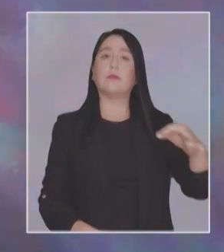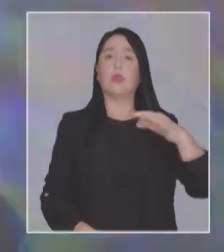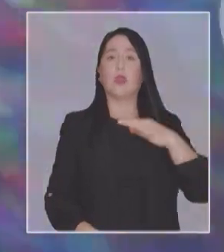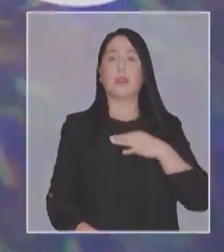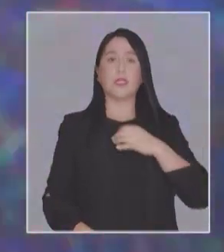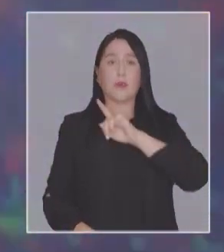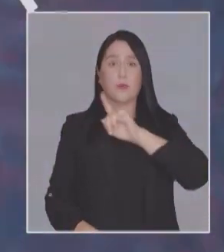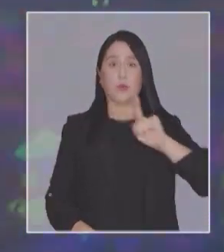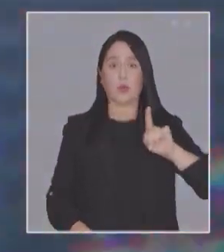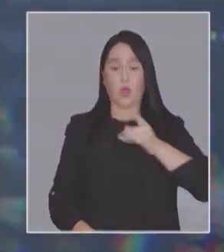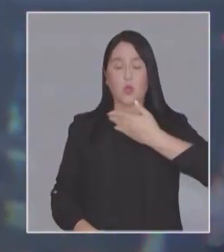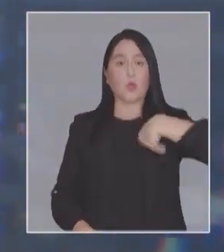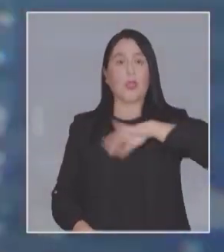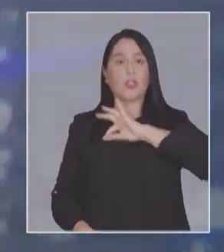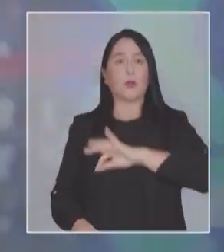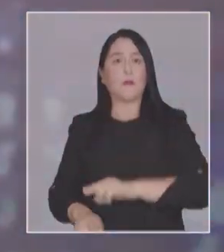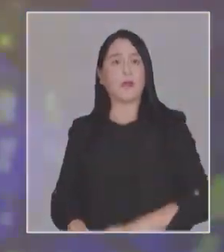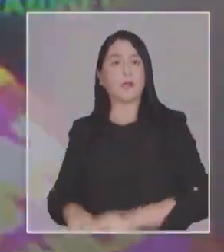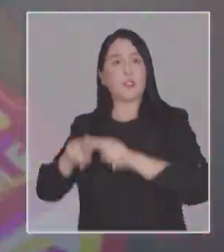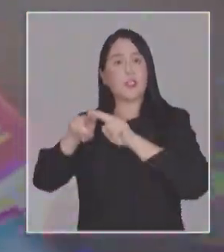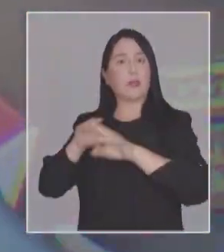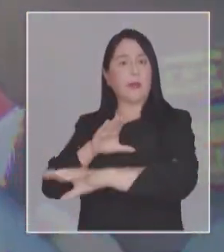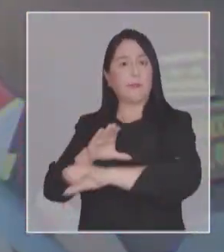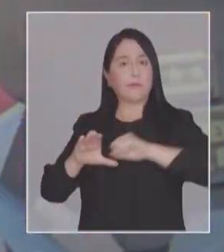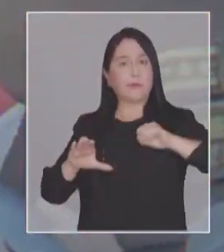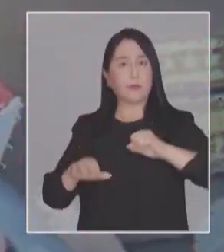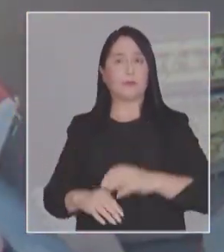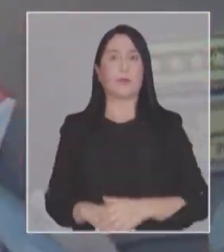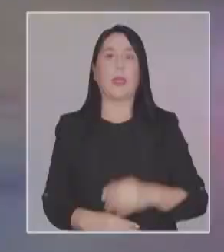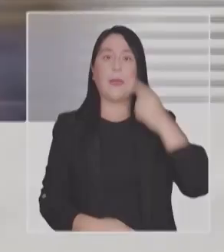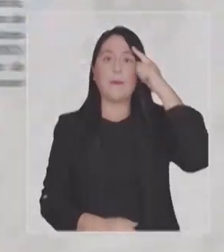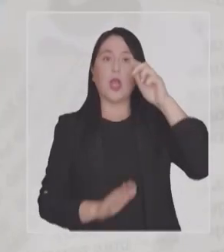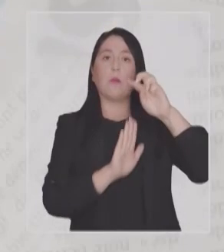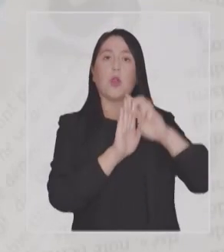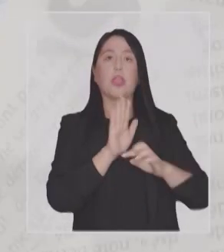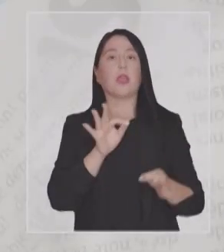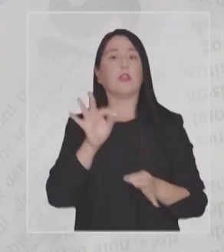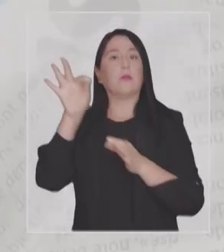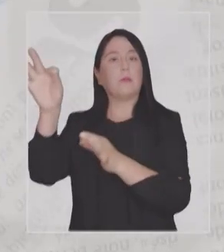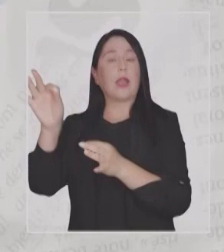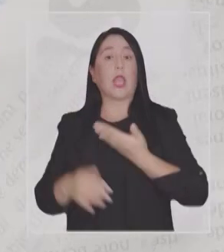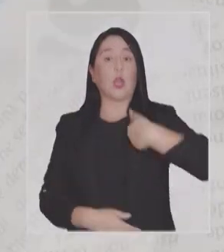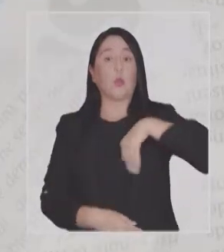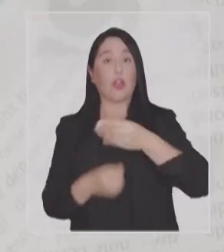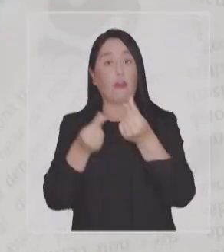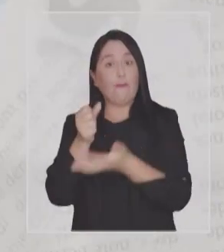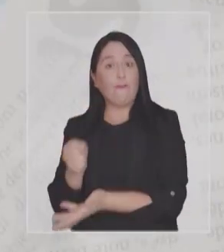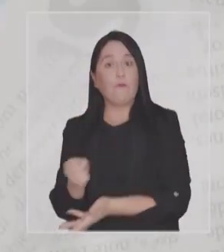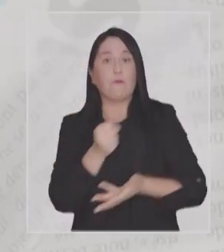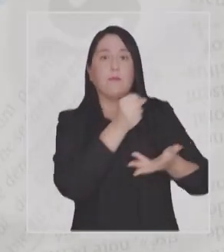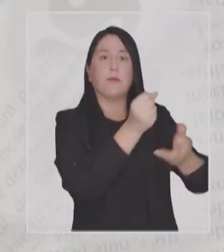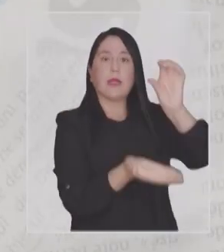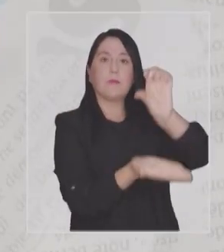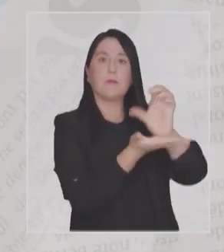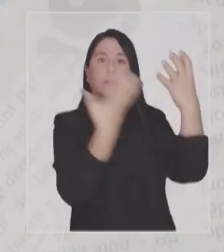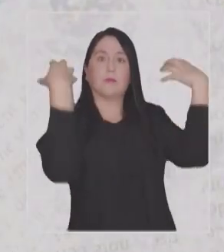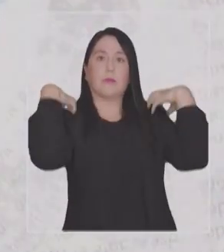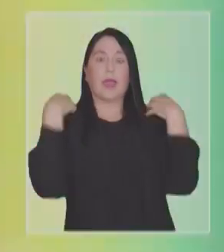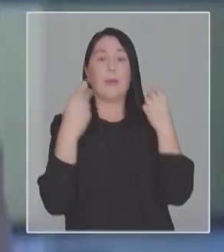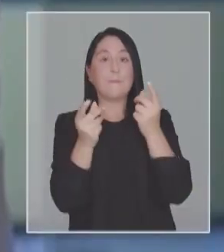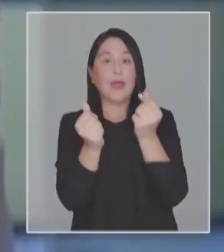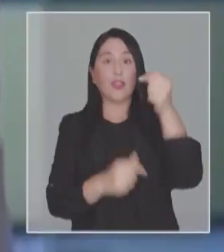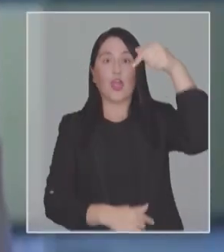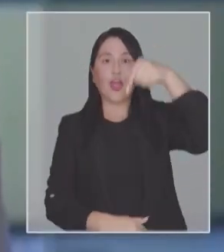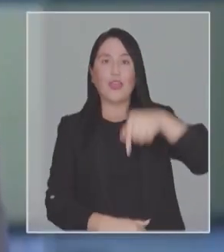Nos dicen que no nos quitarán nuestros ahorros previsionales. Pero presentan proyectos para que nuestros fondos pasen al Estado.